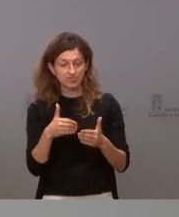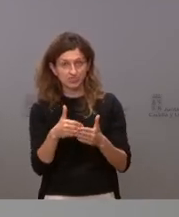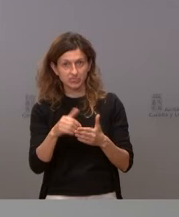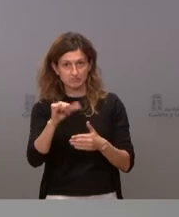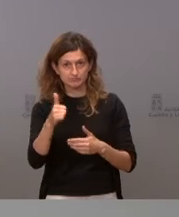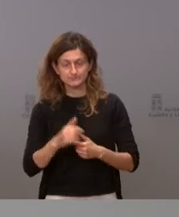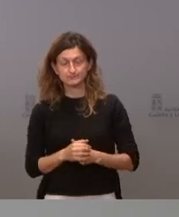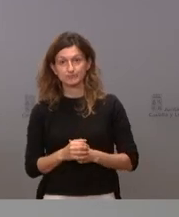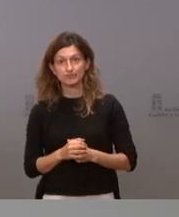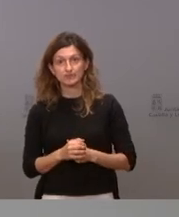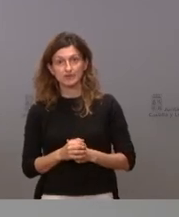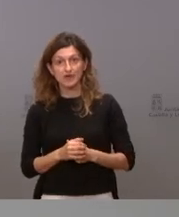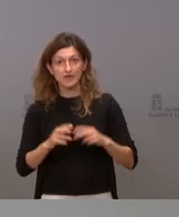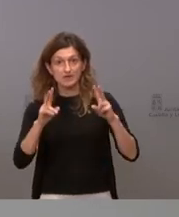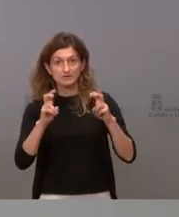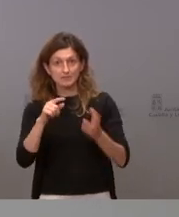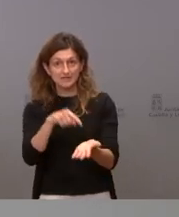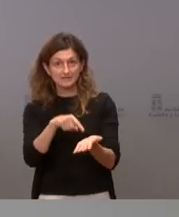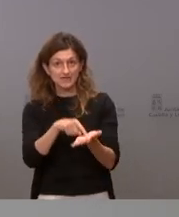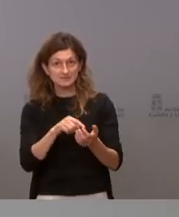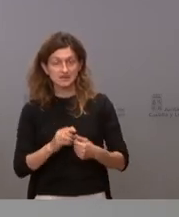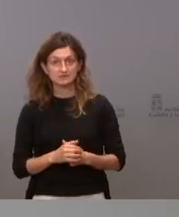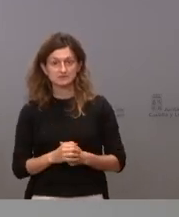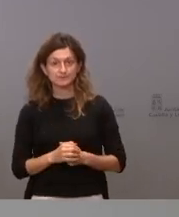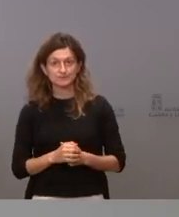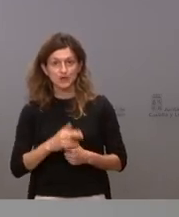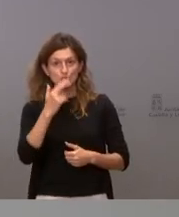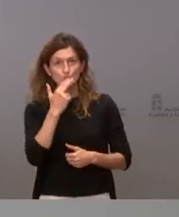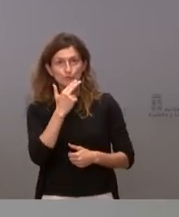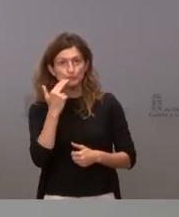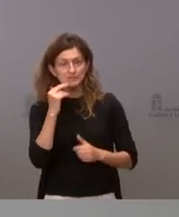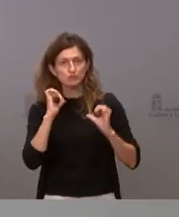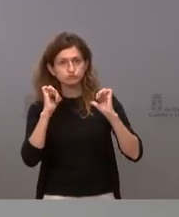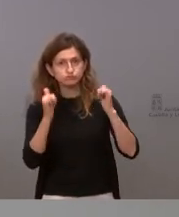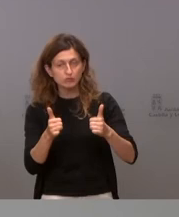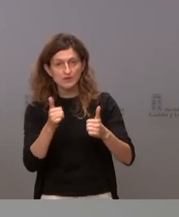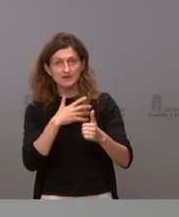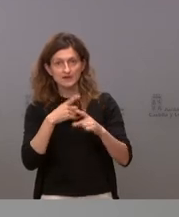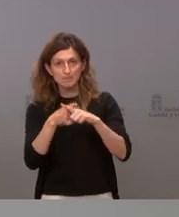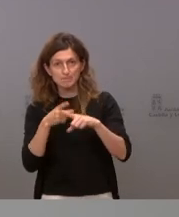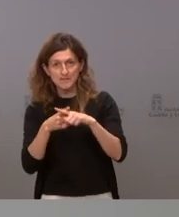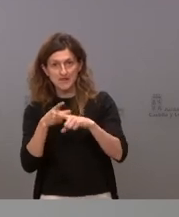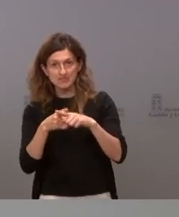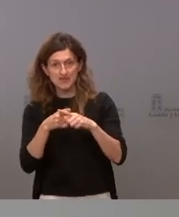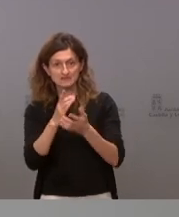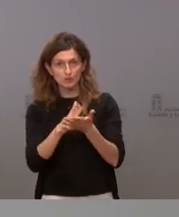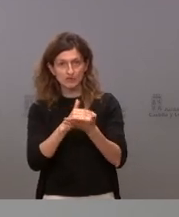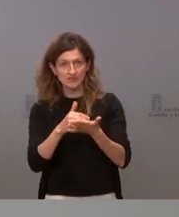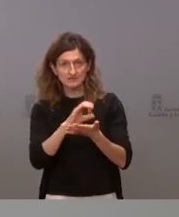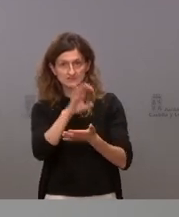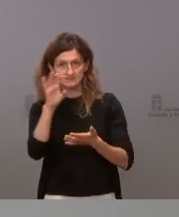y respecto al tema de las tasas nuestro compromiso inicialmente era ponernos en la media de las comunidades autónomas